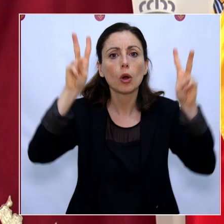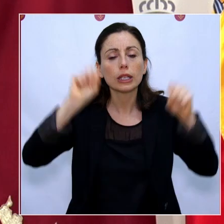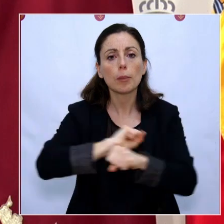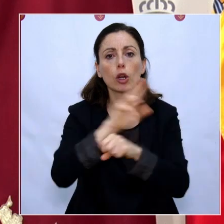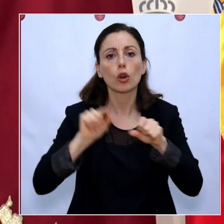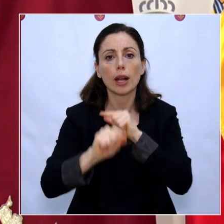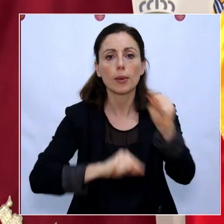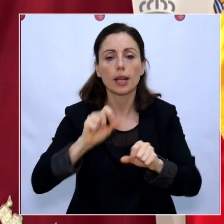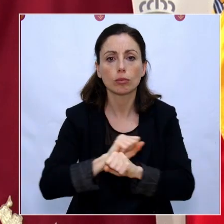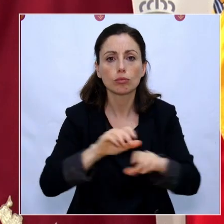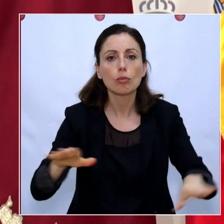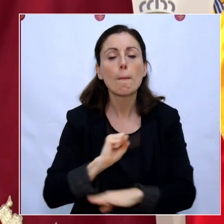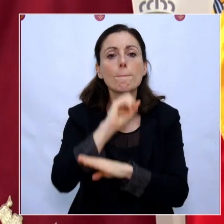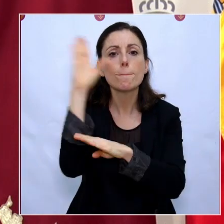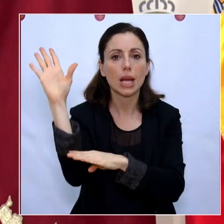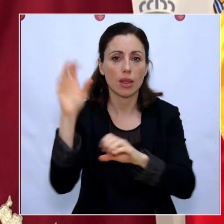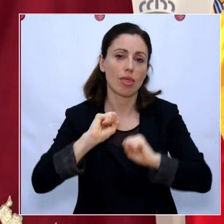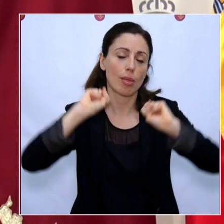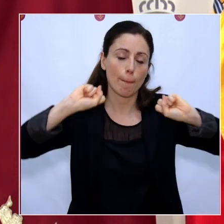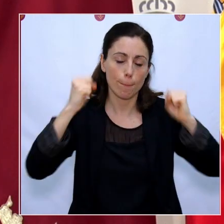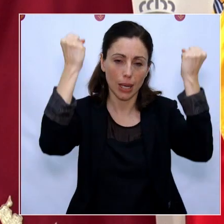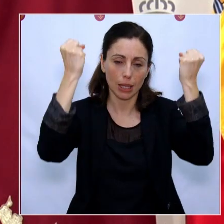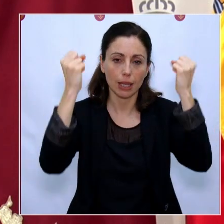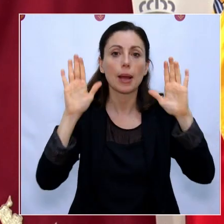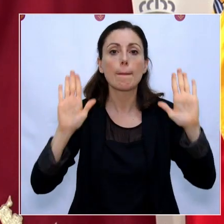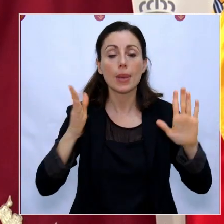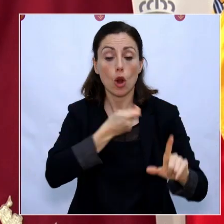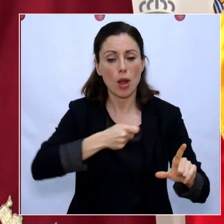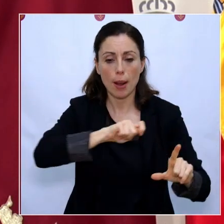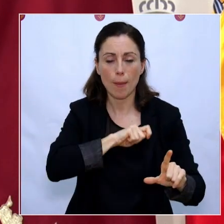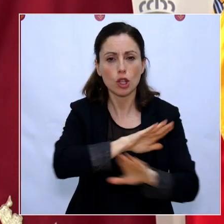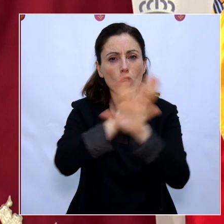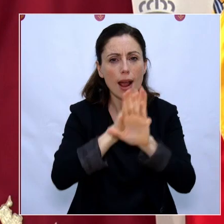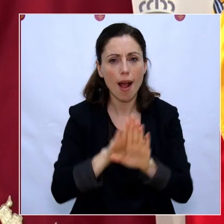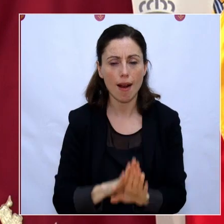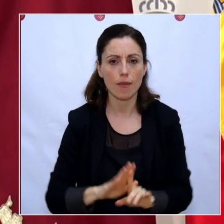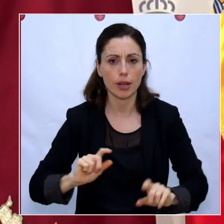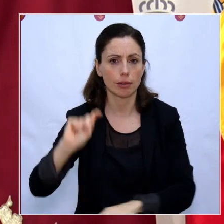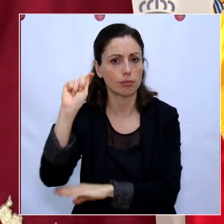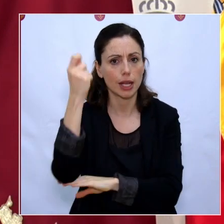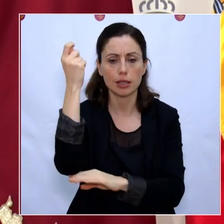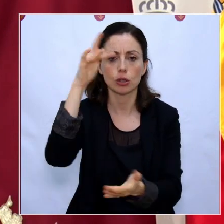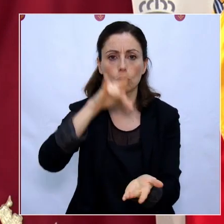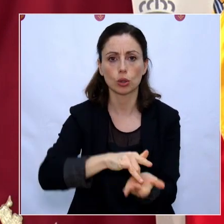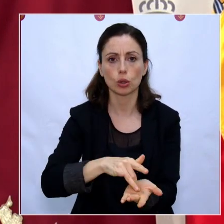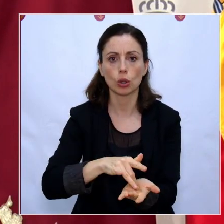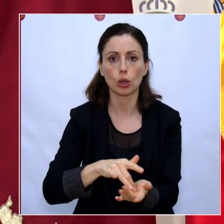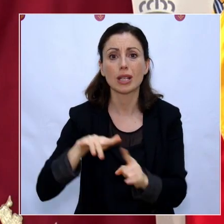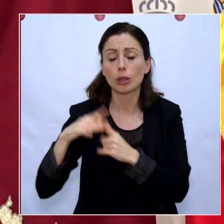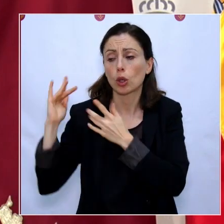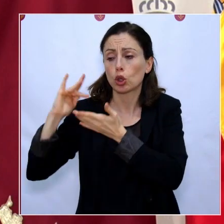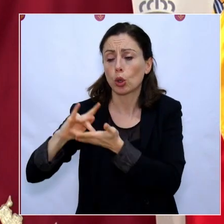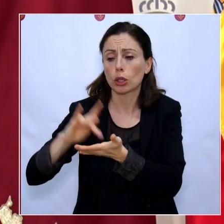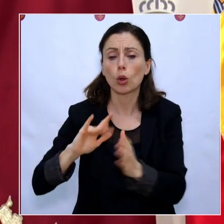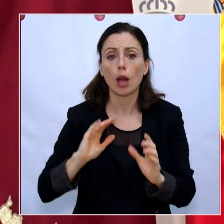Pero los españoles siempre hemos sabido vencer a la adversidad. Y, como en tantas otras ocasiones, la fuerza del